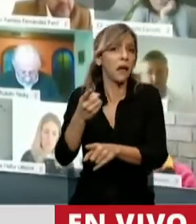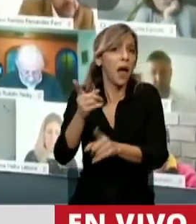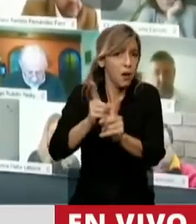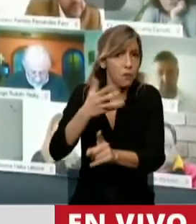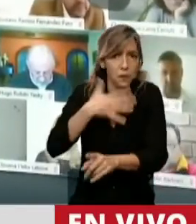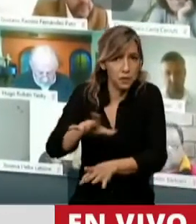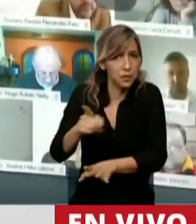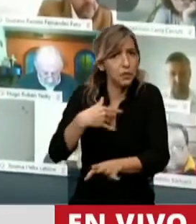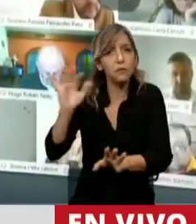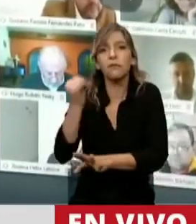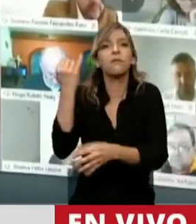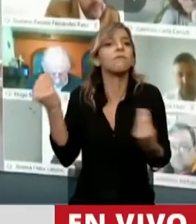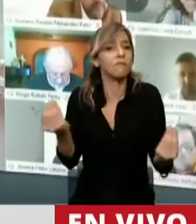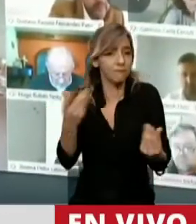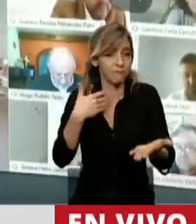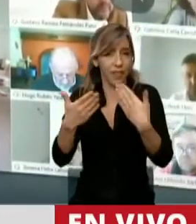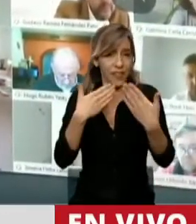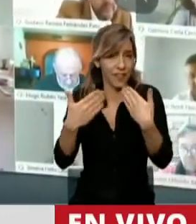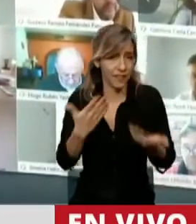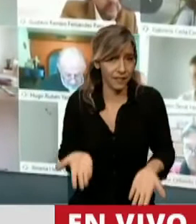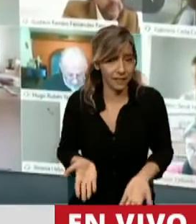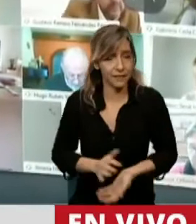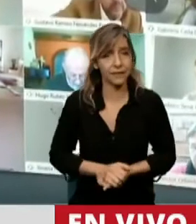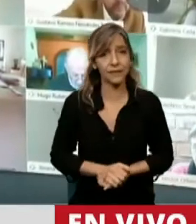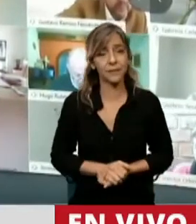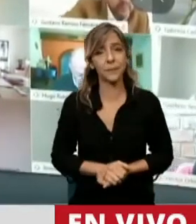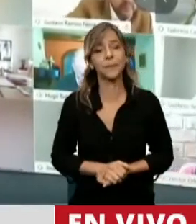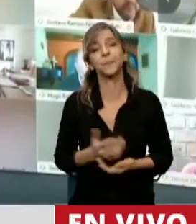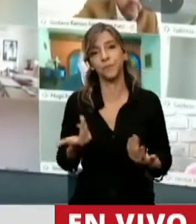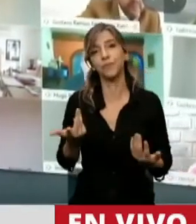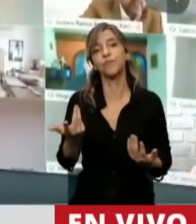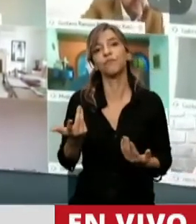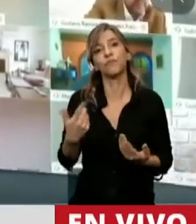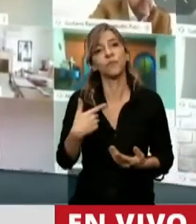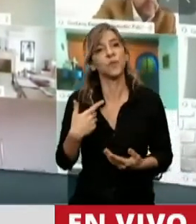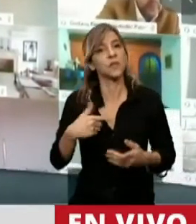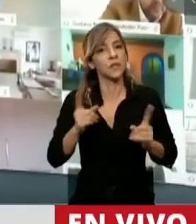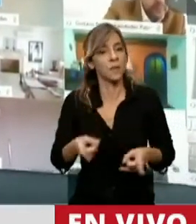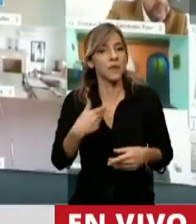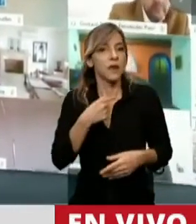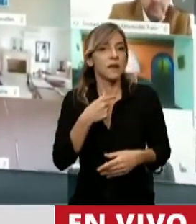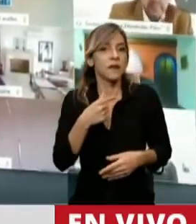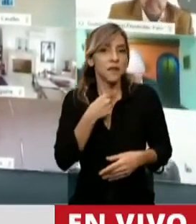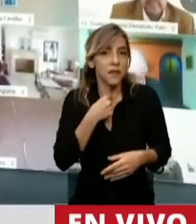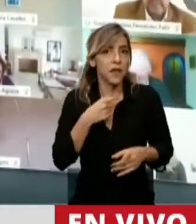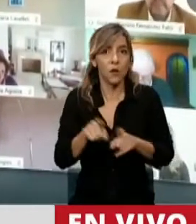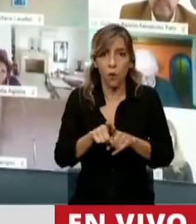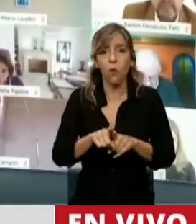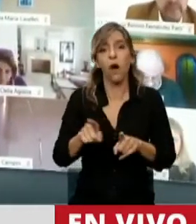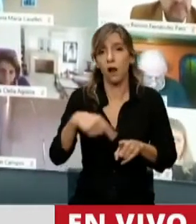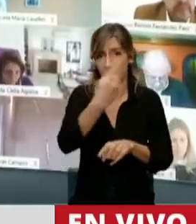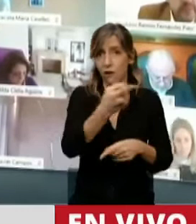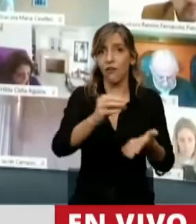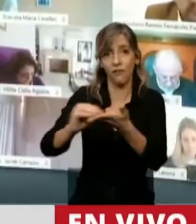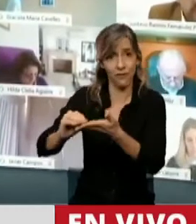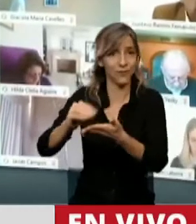Respecto a esos cambios, algo se ha mencionado el diputado Martínez, quiero destacar el primer cumplidor, en un reconocimiento a quien